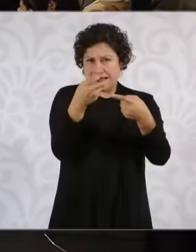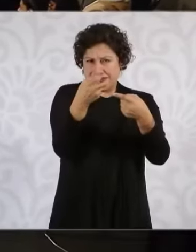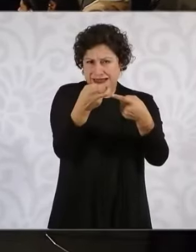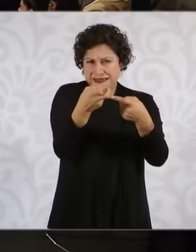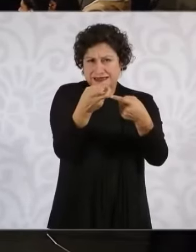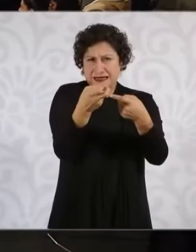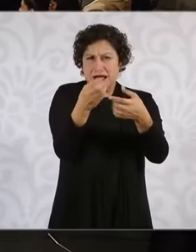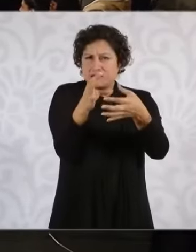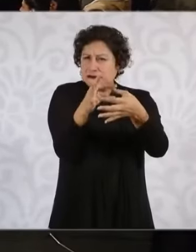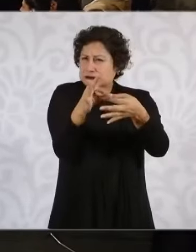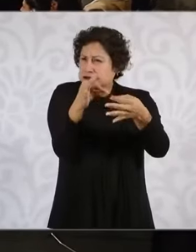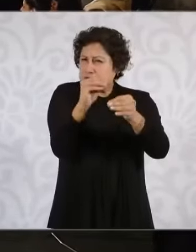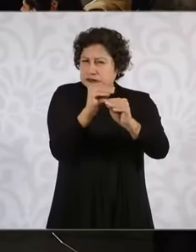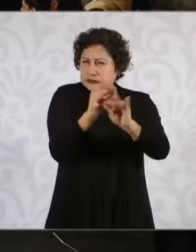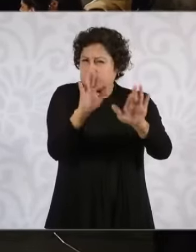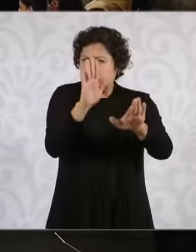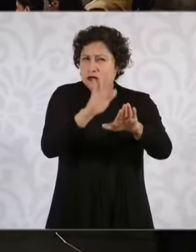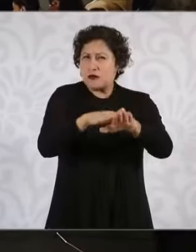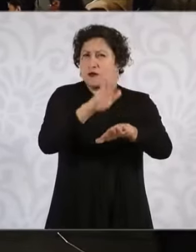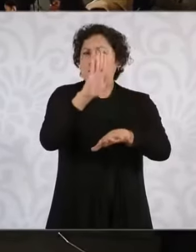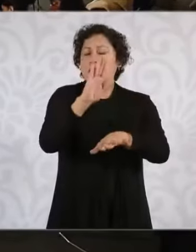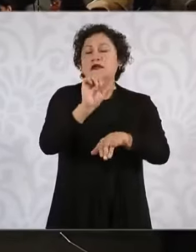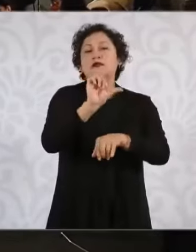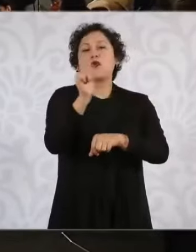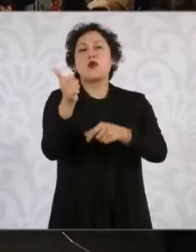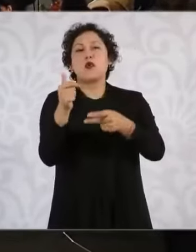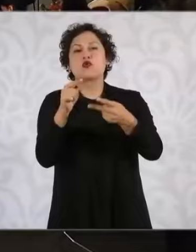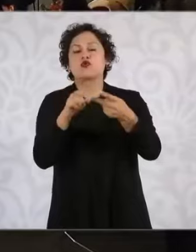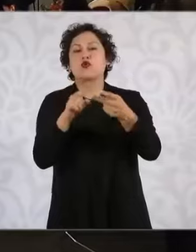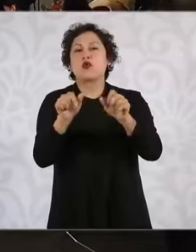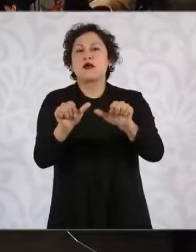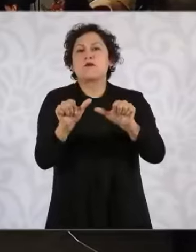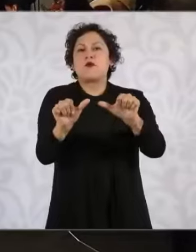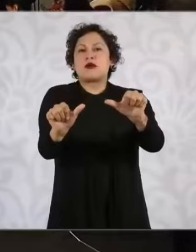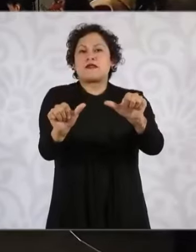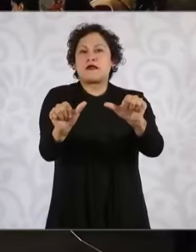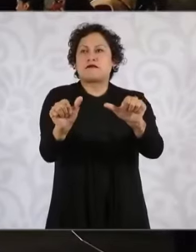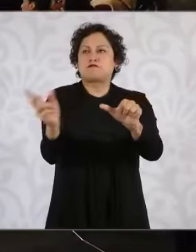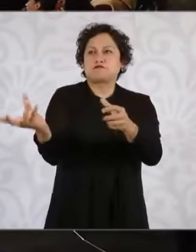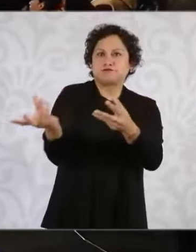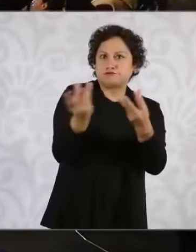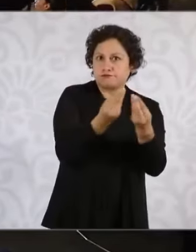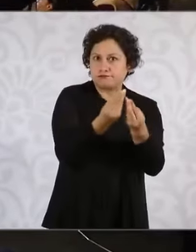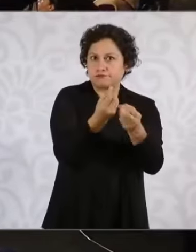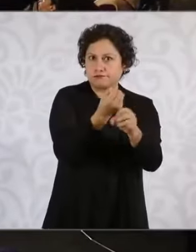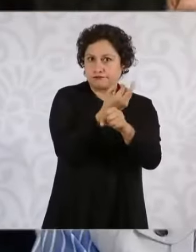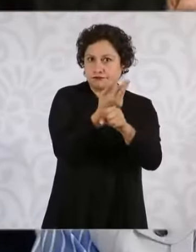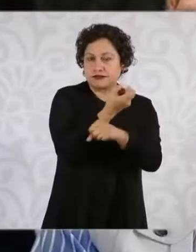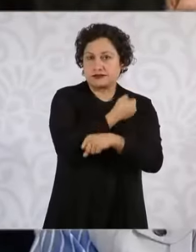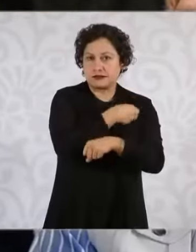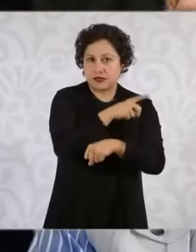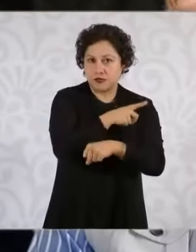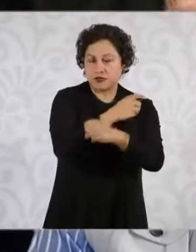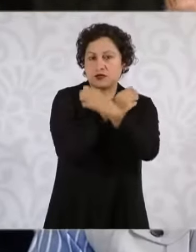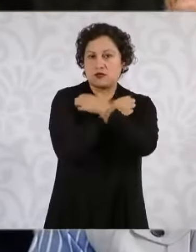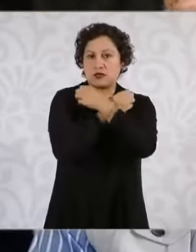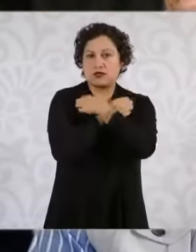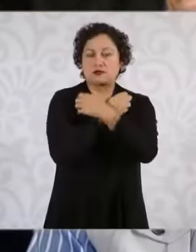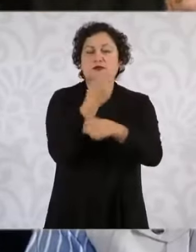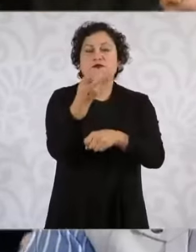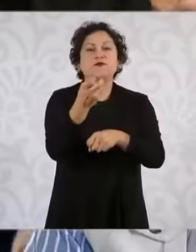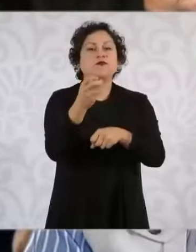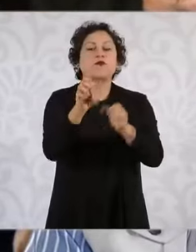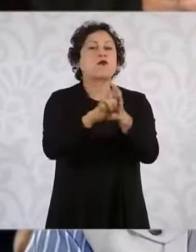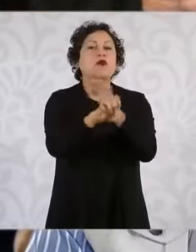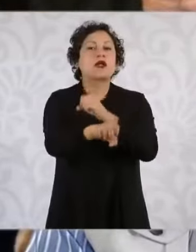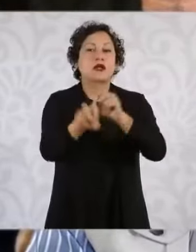lo de las causas y sobre la impunidad, salud y educación. Y sobre todo por la salud mental, porque en la cuestión de la